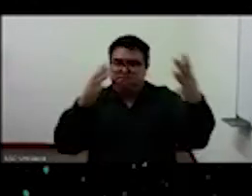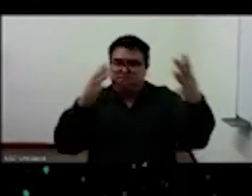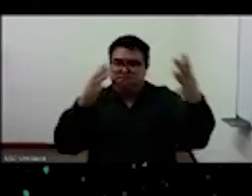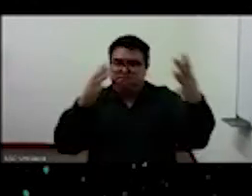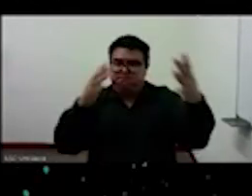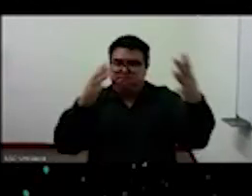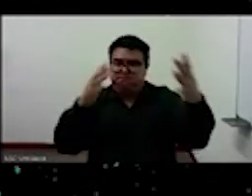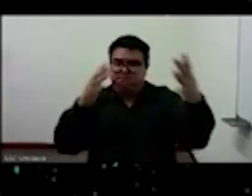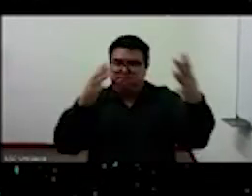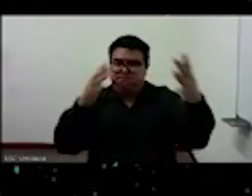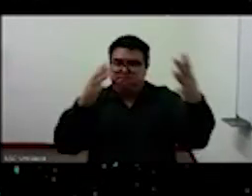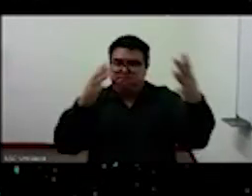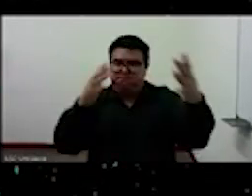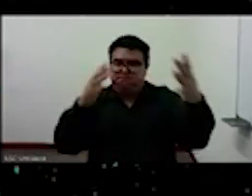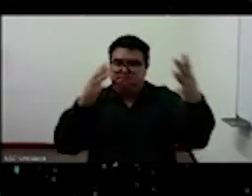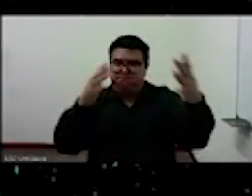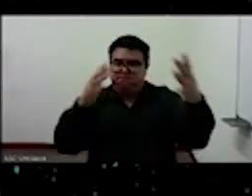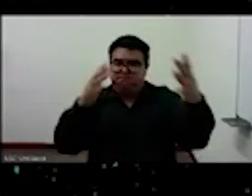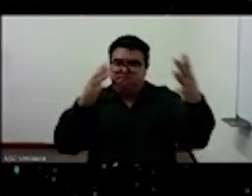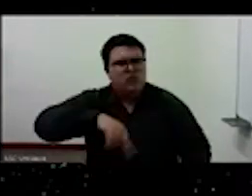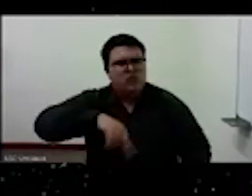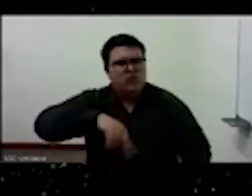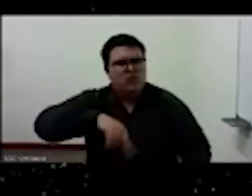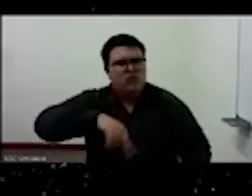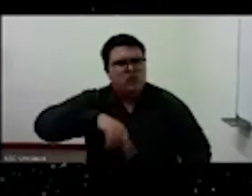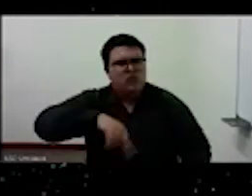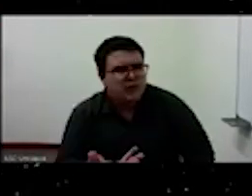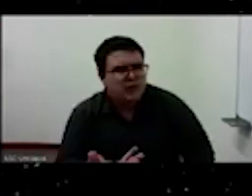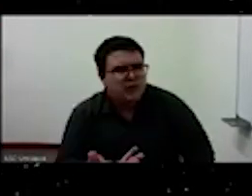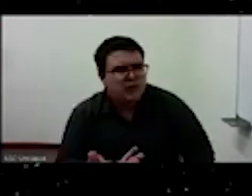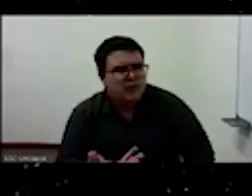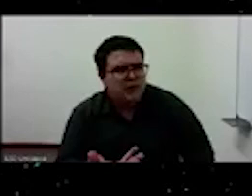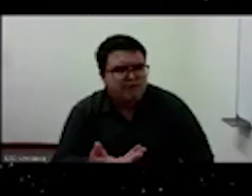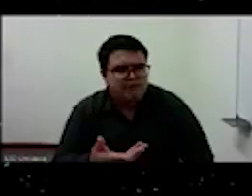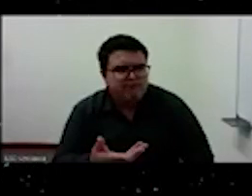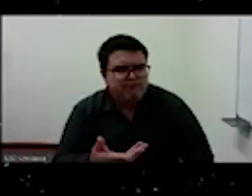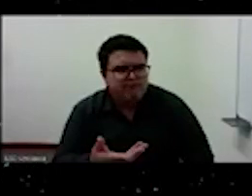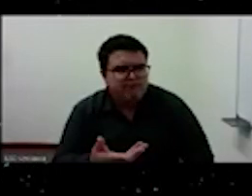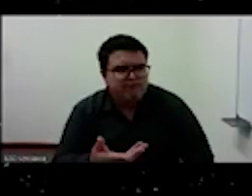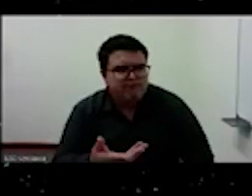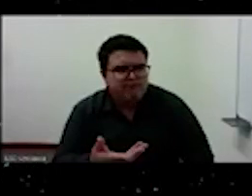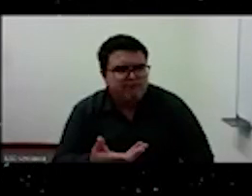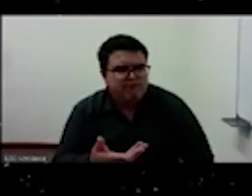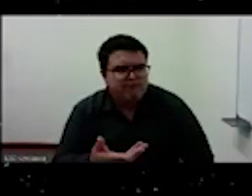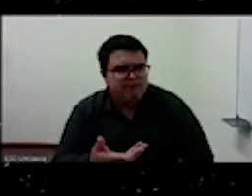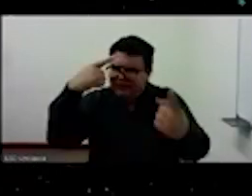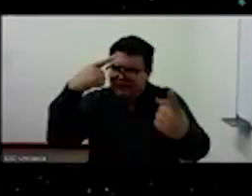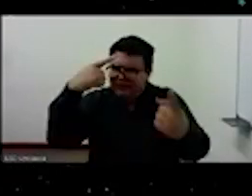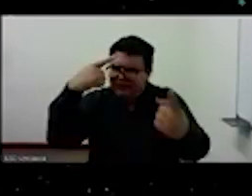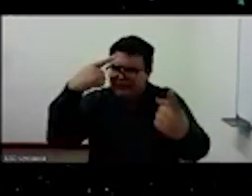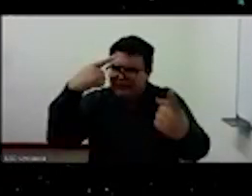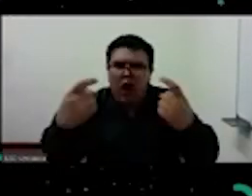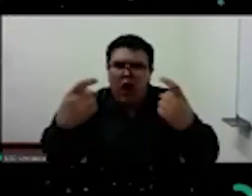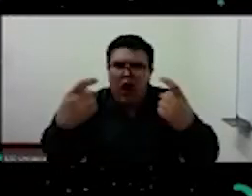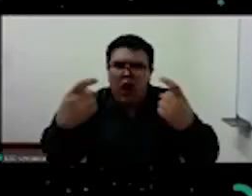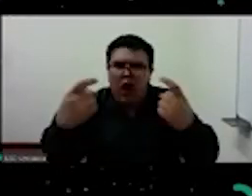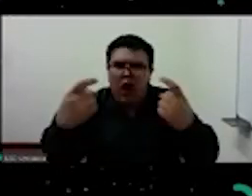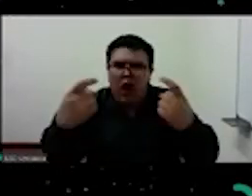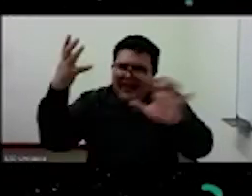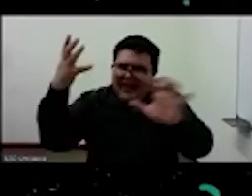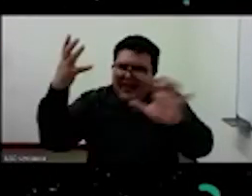necesitamos es una nueva elaboración del caos porque cuando